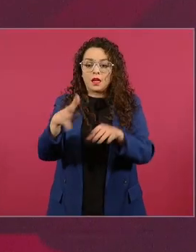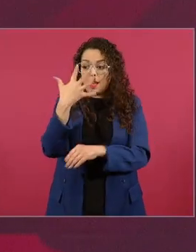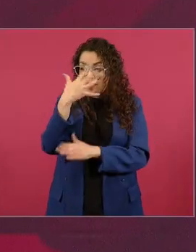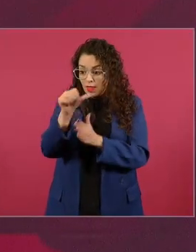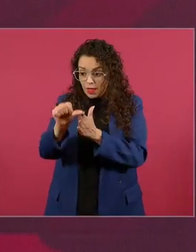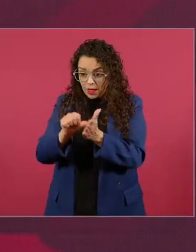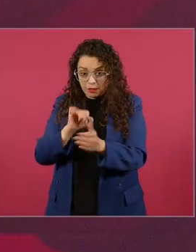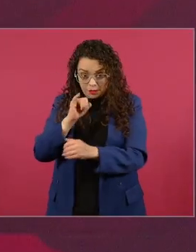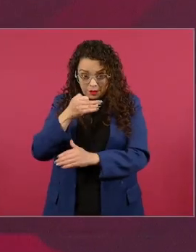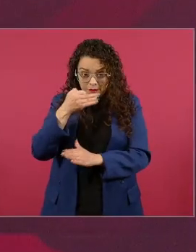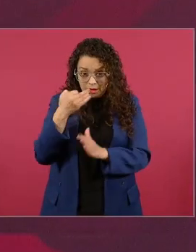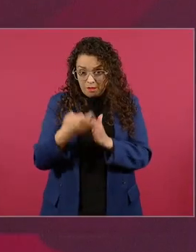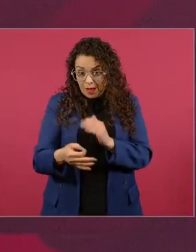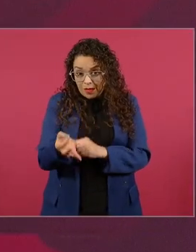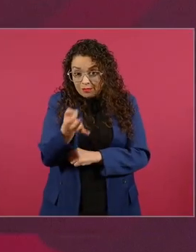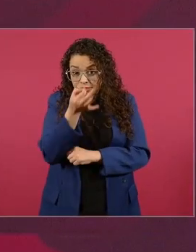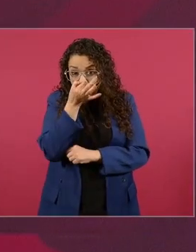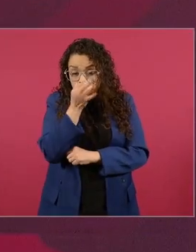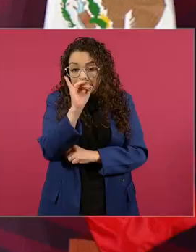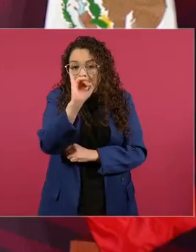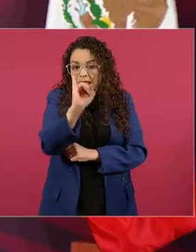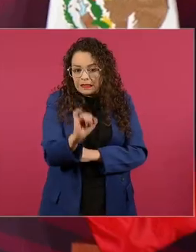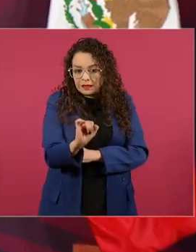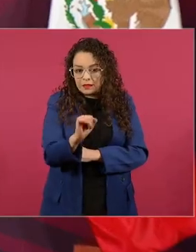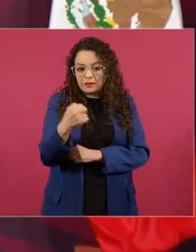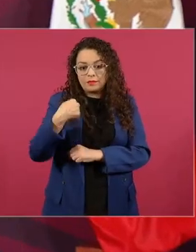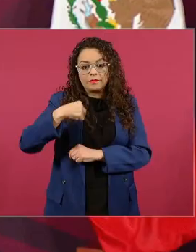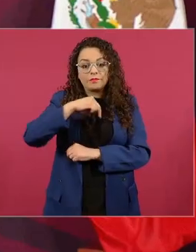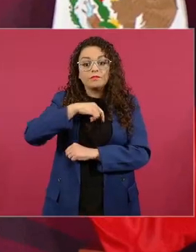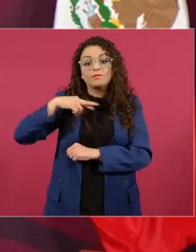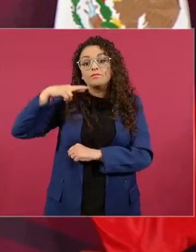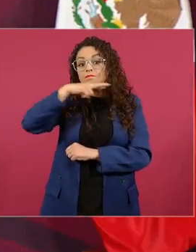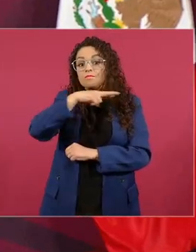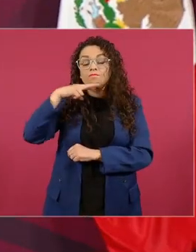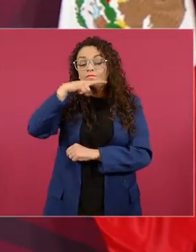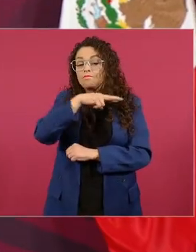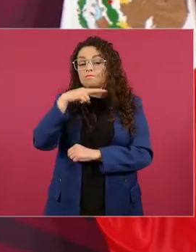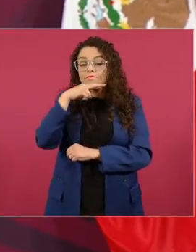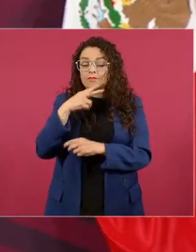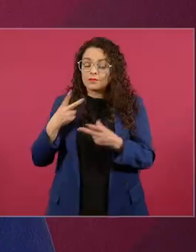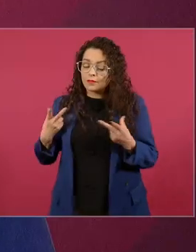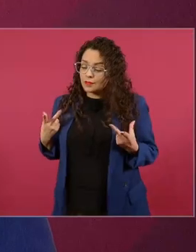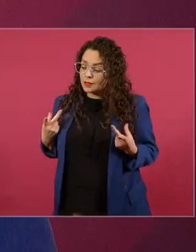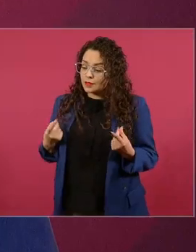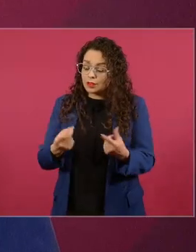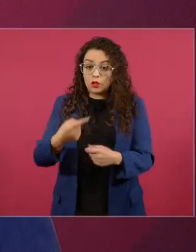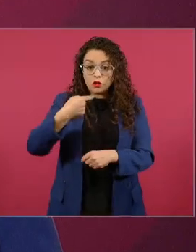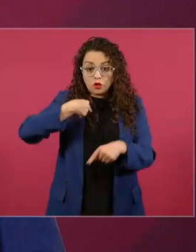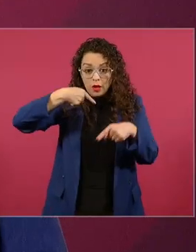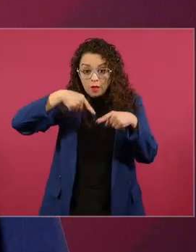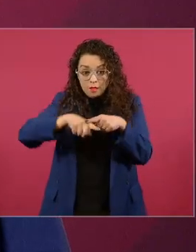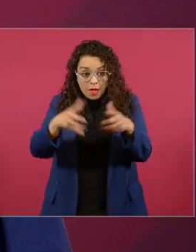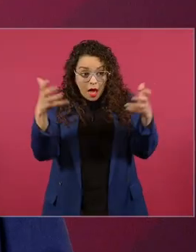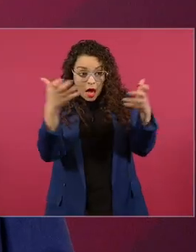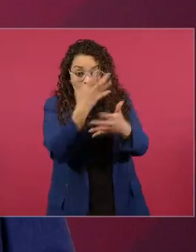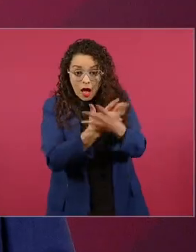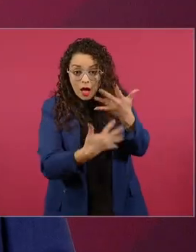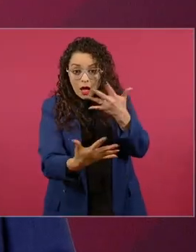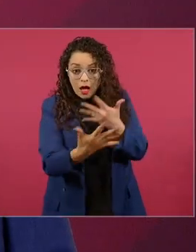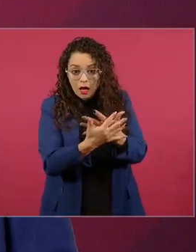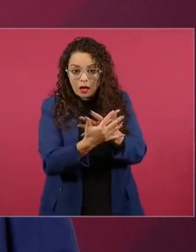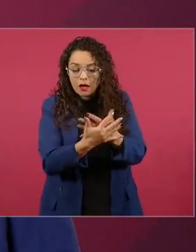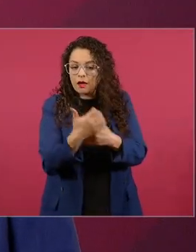y queremos terminar todo lo que iniciamos no dejar obras